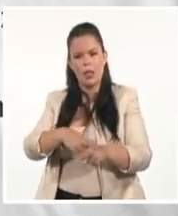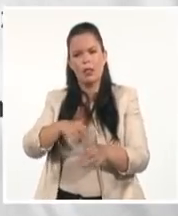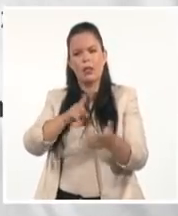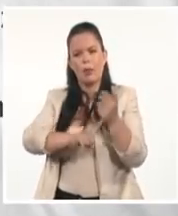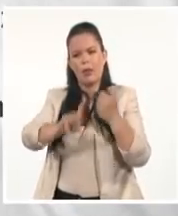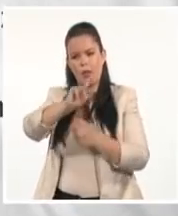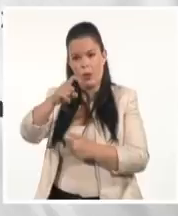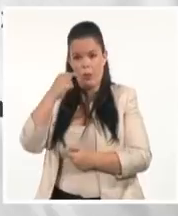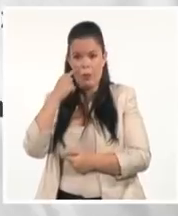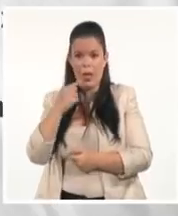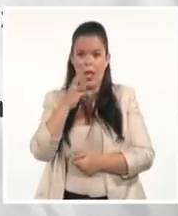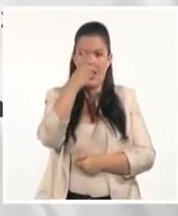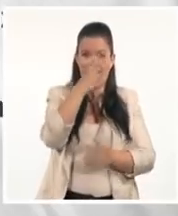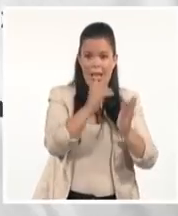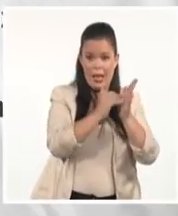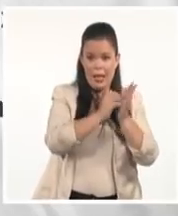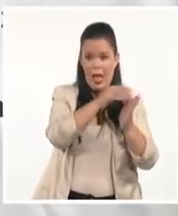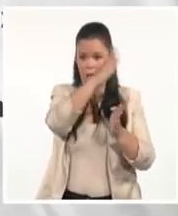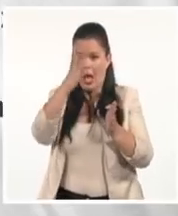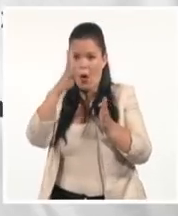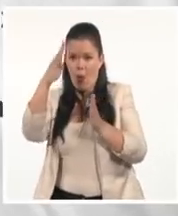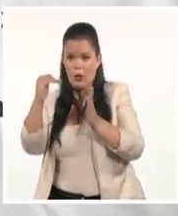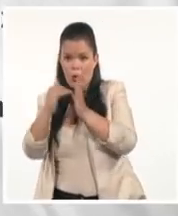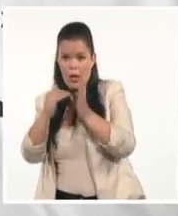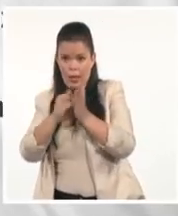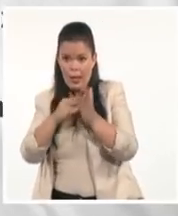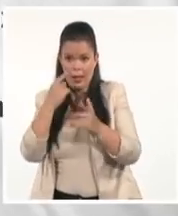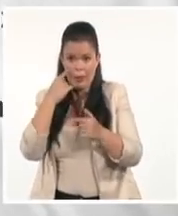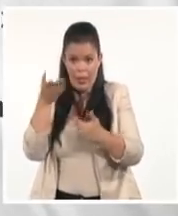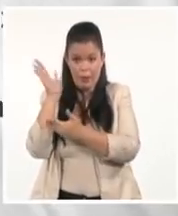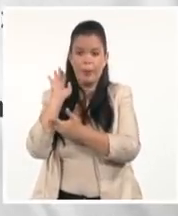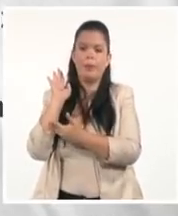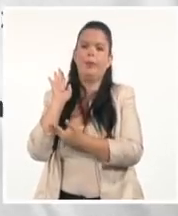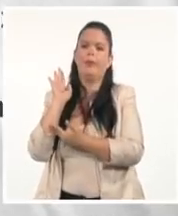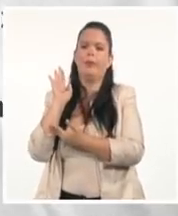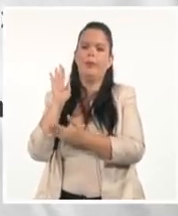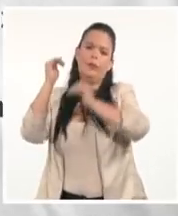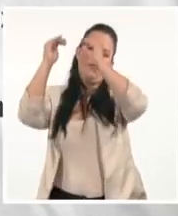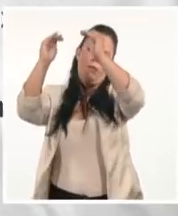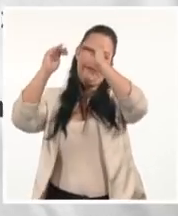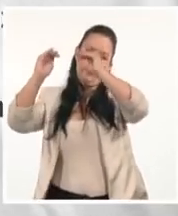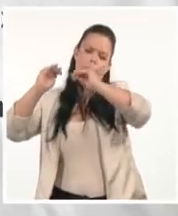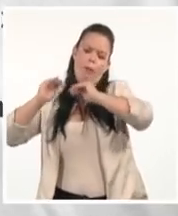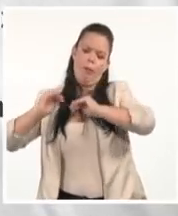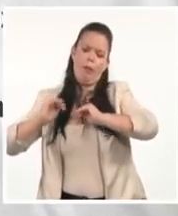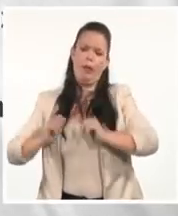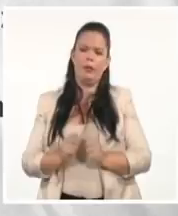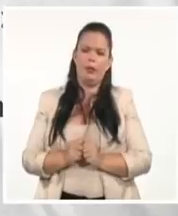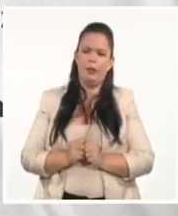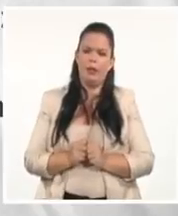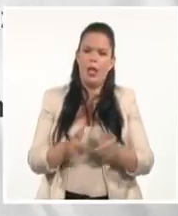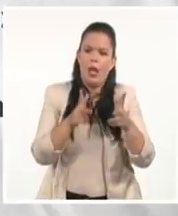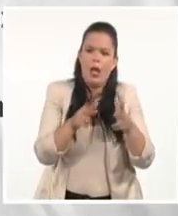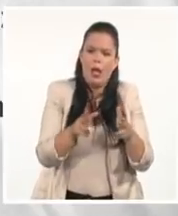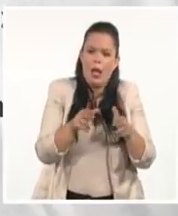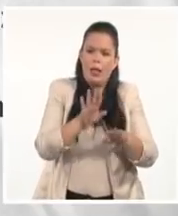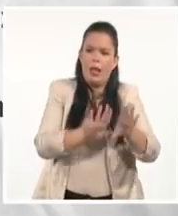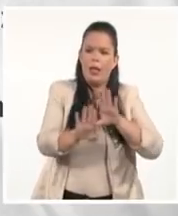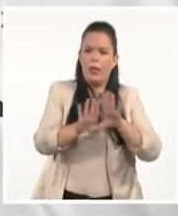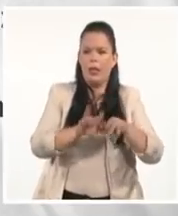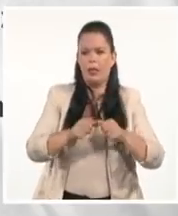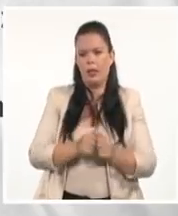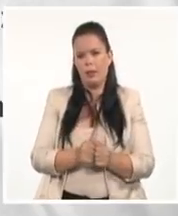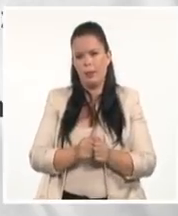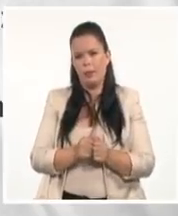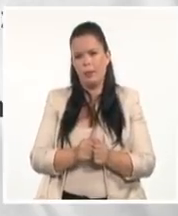observen ustedes, ocurren todos estos hechos en esas tiendas. En Cárdenas, Tienda Brisas del Mar, Puesta del Sol